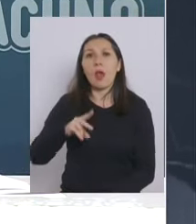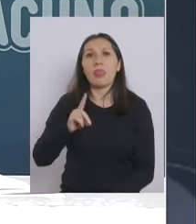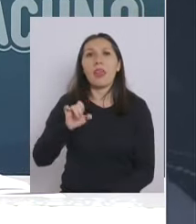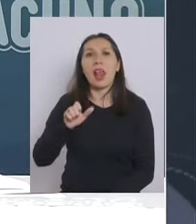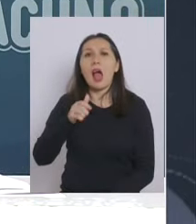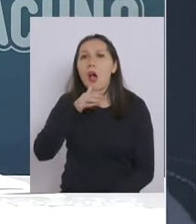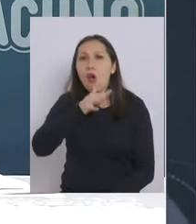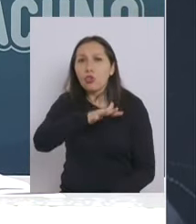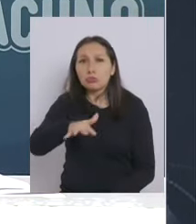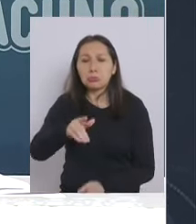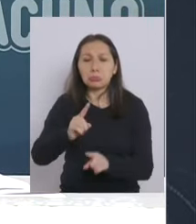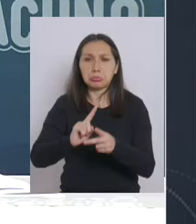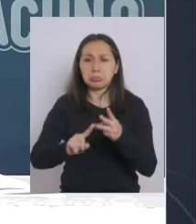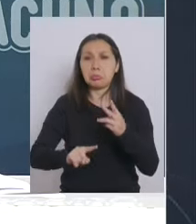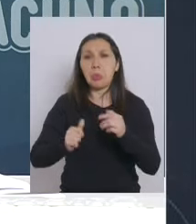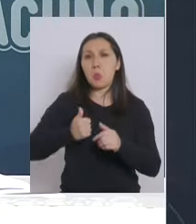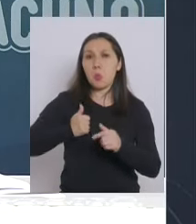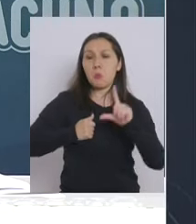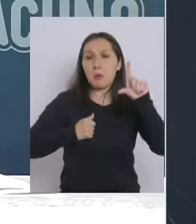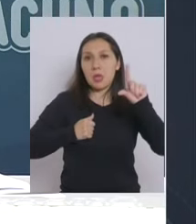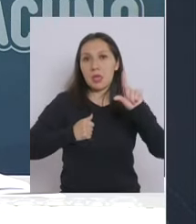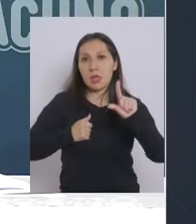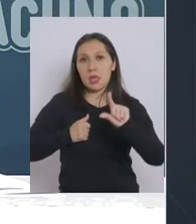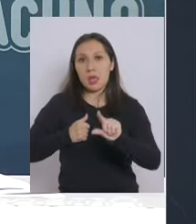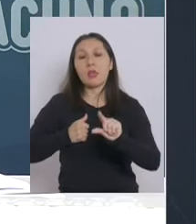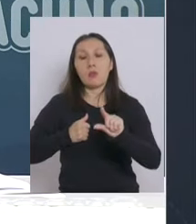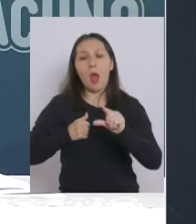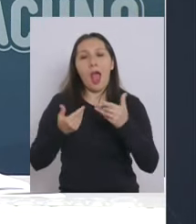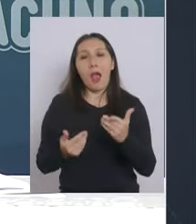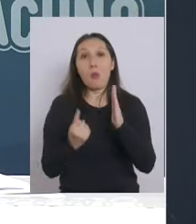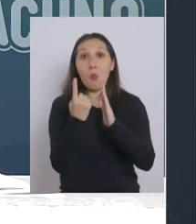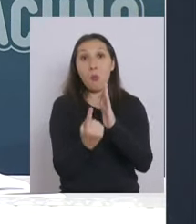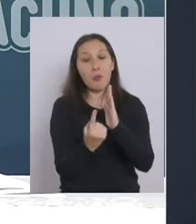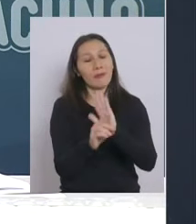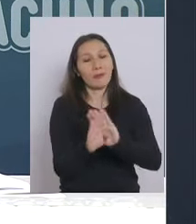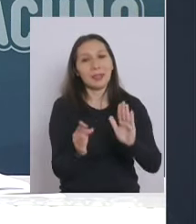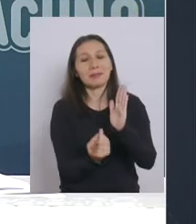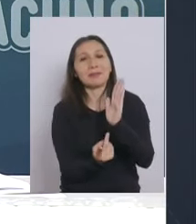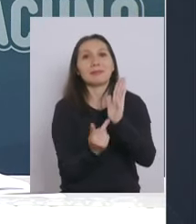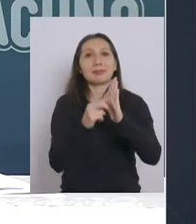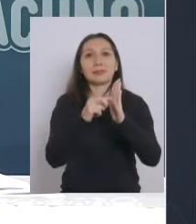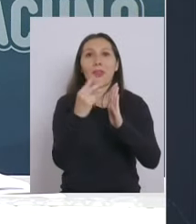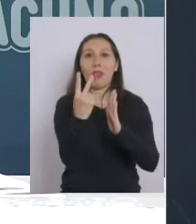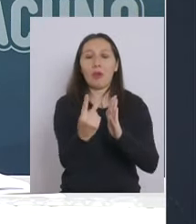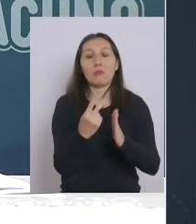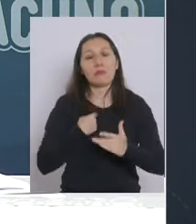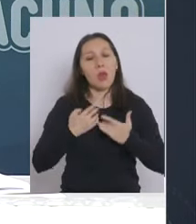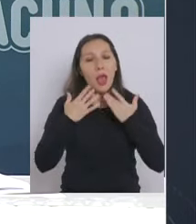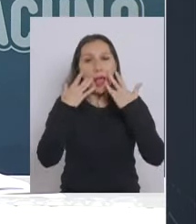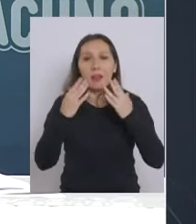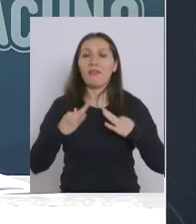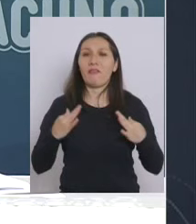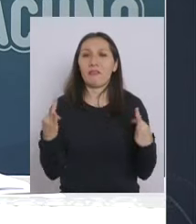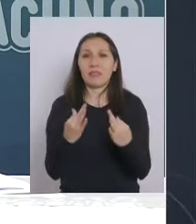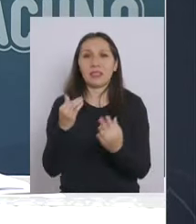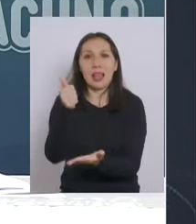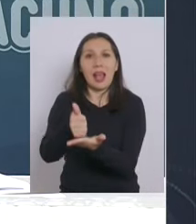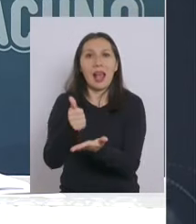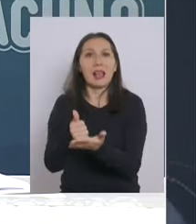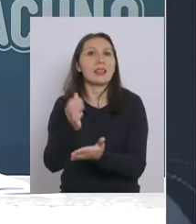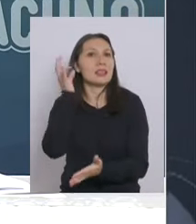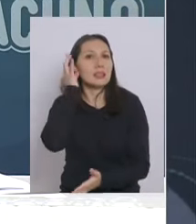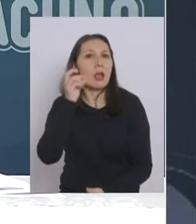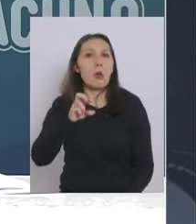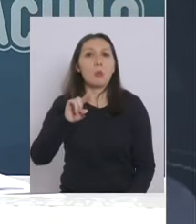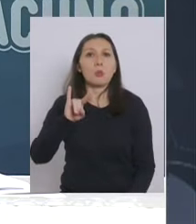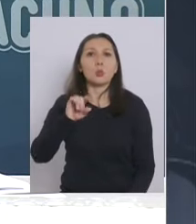cumplieron con los criterios y logramos hacerlos pasar a transición de lo cual me alegro mucho por eso felicité a la alcaldesa de Puyegua